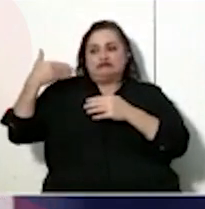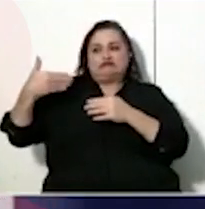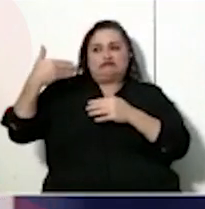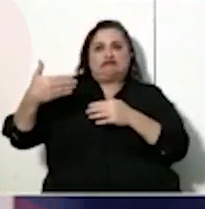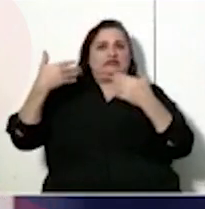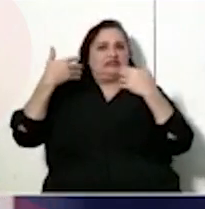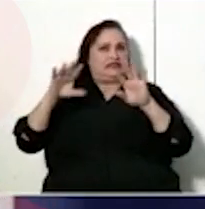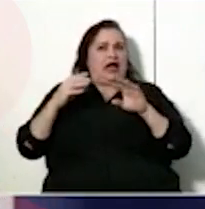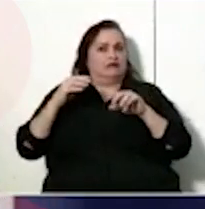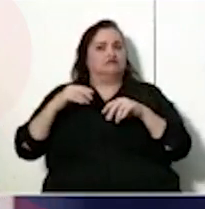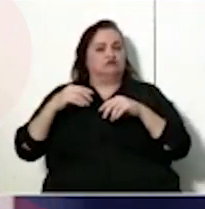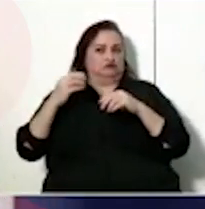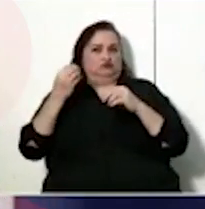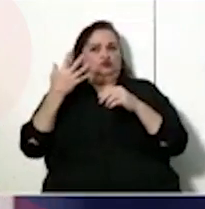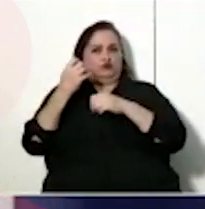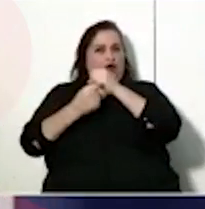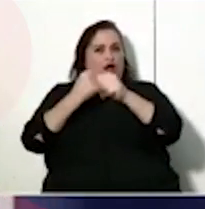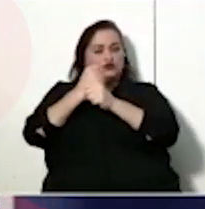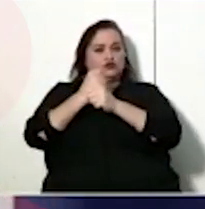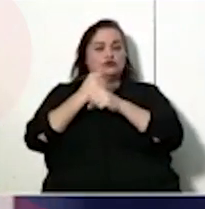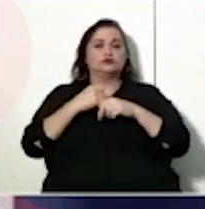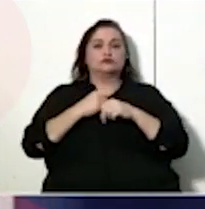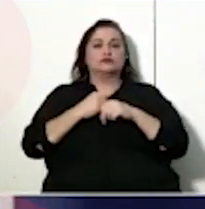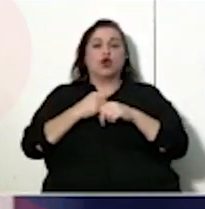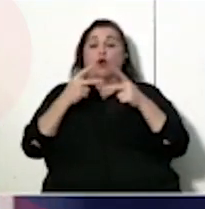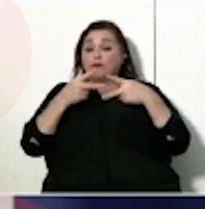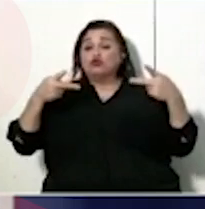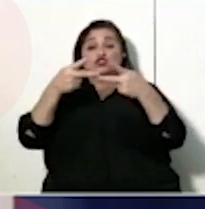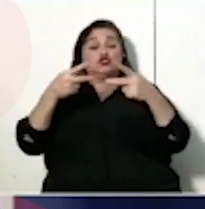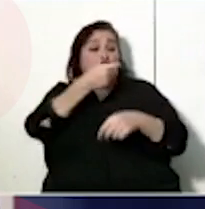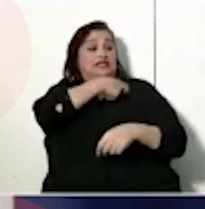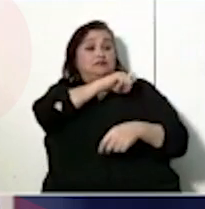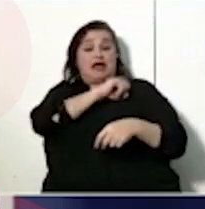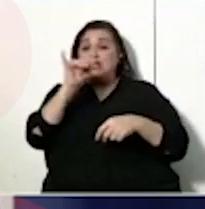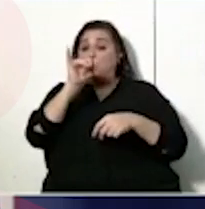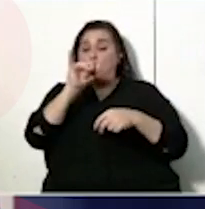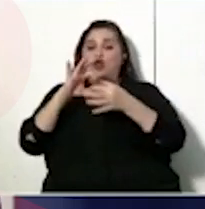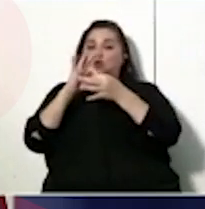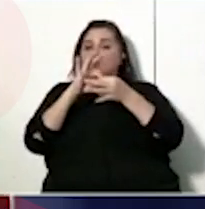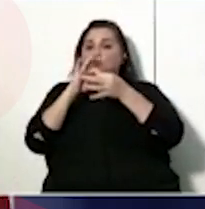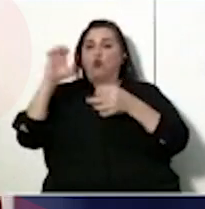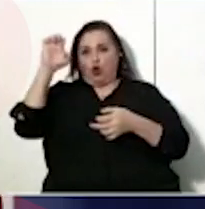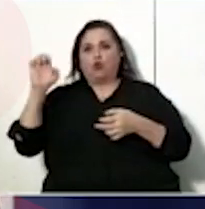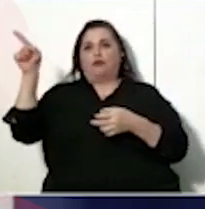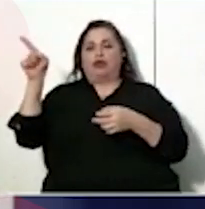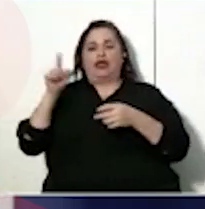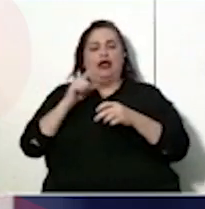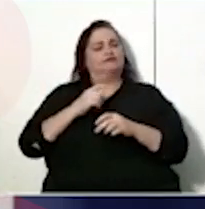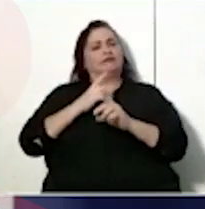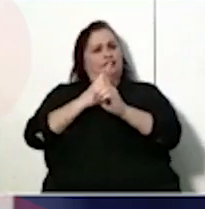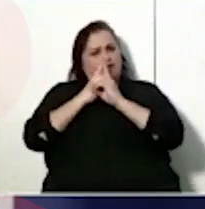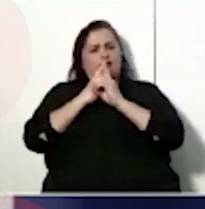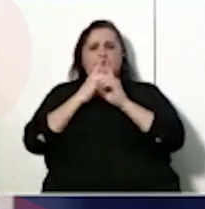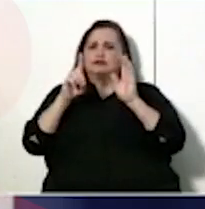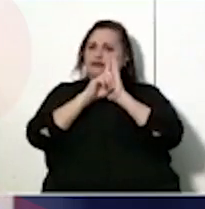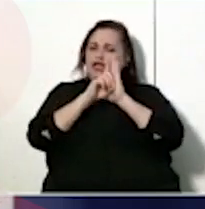unos cuantos años. La posición de España es la posición de la Unión Europea, de una firme defensa de los derechos,